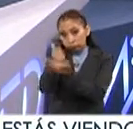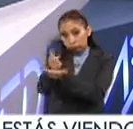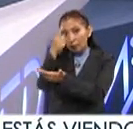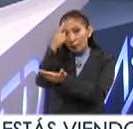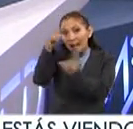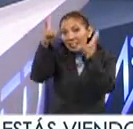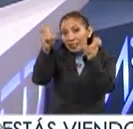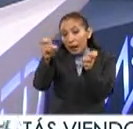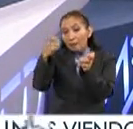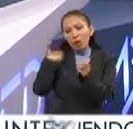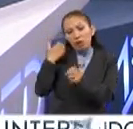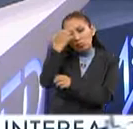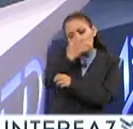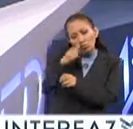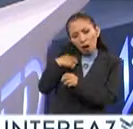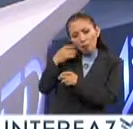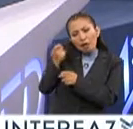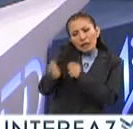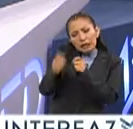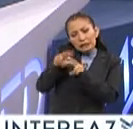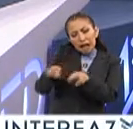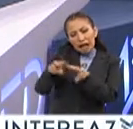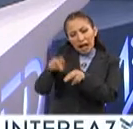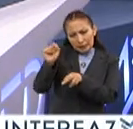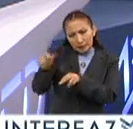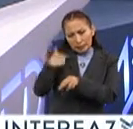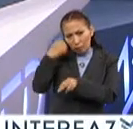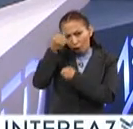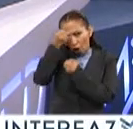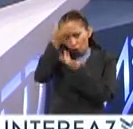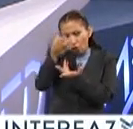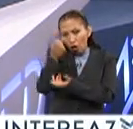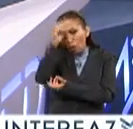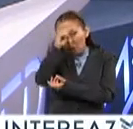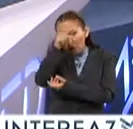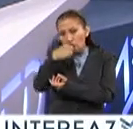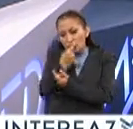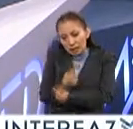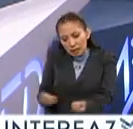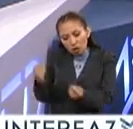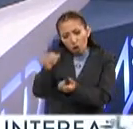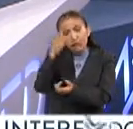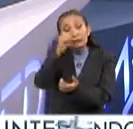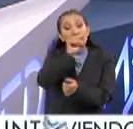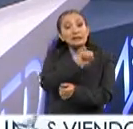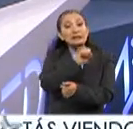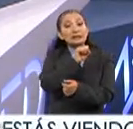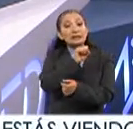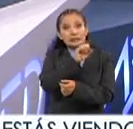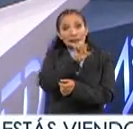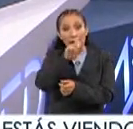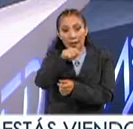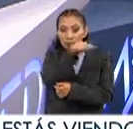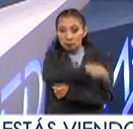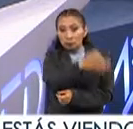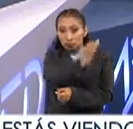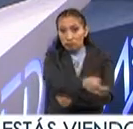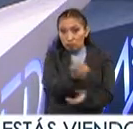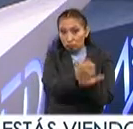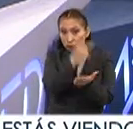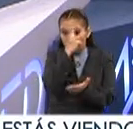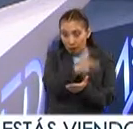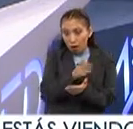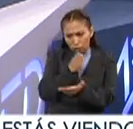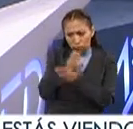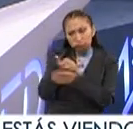para el tema de interpretar o darle sentido a estas formas de expresión de las niñas, niños y adolescentes es la Secretaría de Educación Pública de la Ciudad de México.